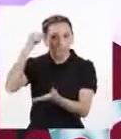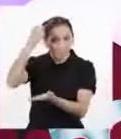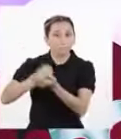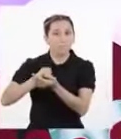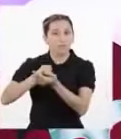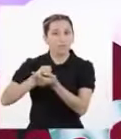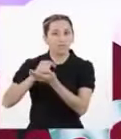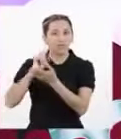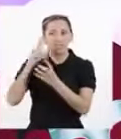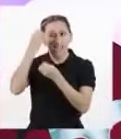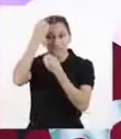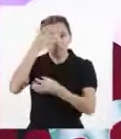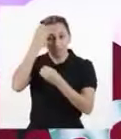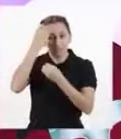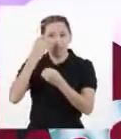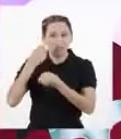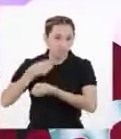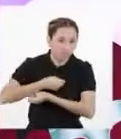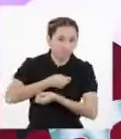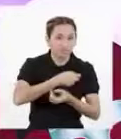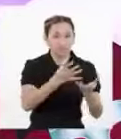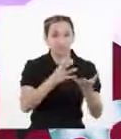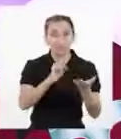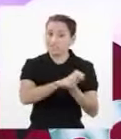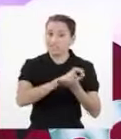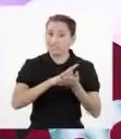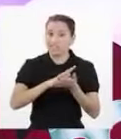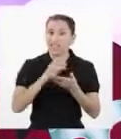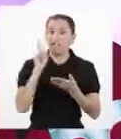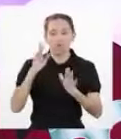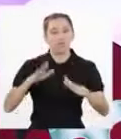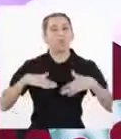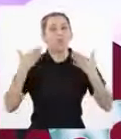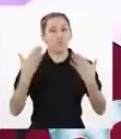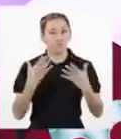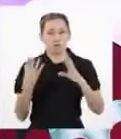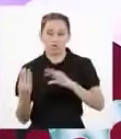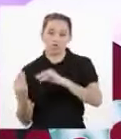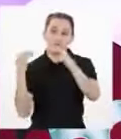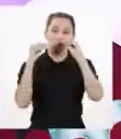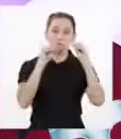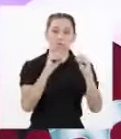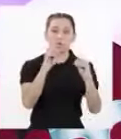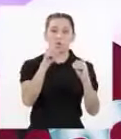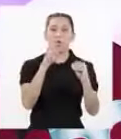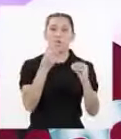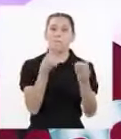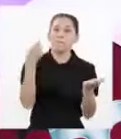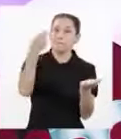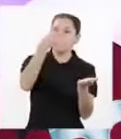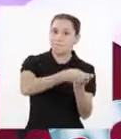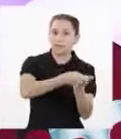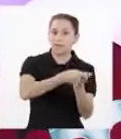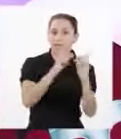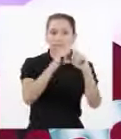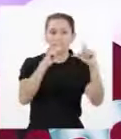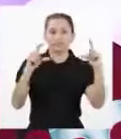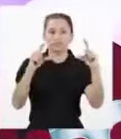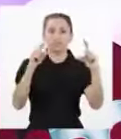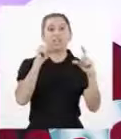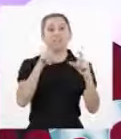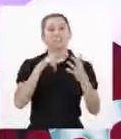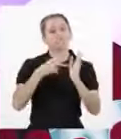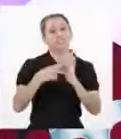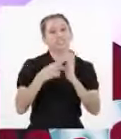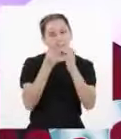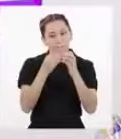la información estuviese disponible gratuitamente para todos Ellos podrían ponerle un precio al acceso Y eso sería una